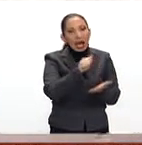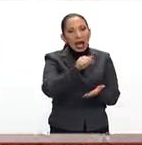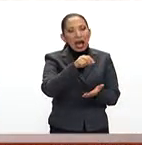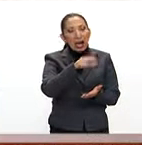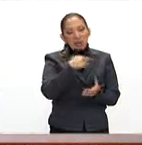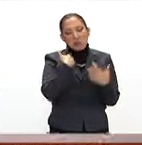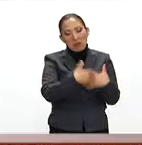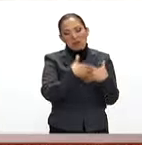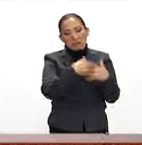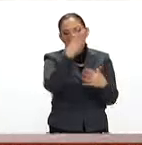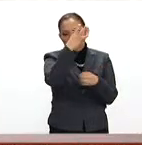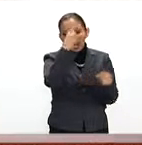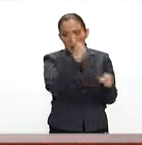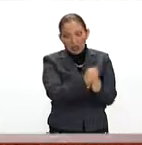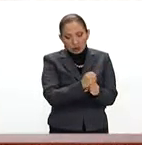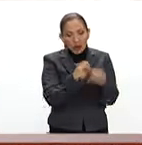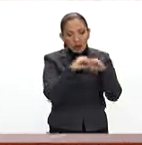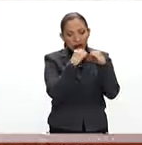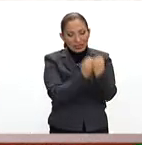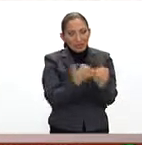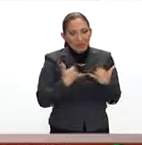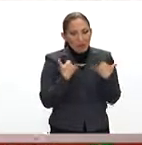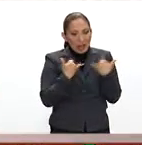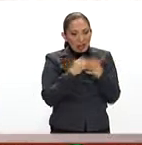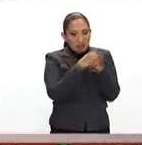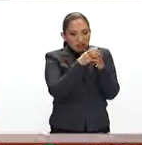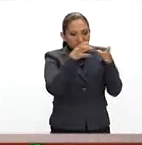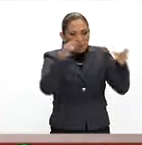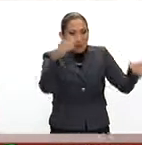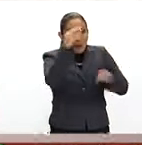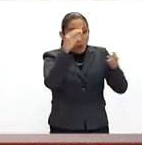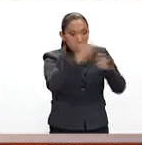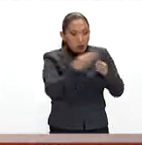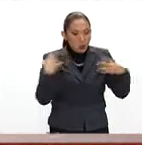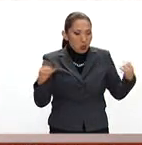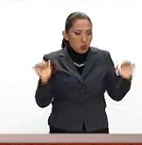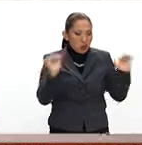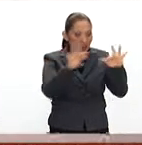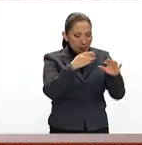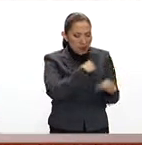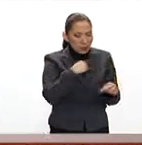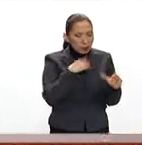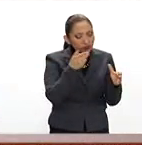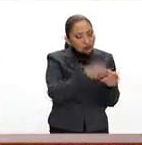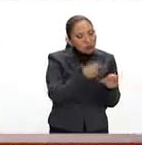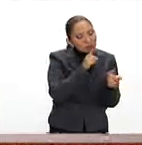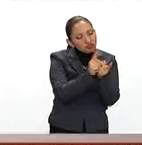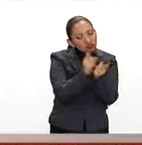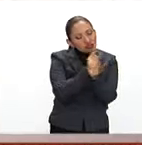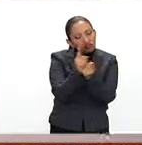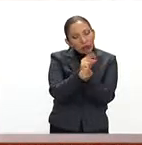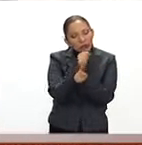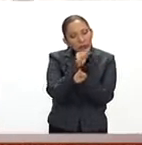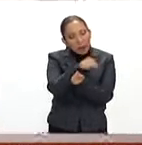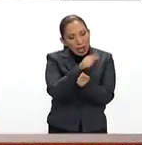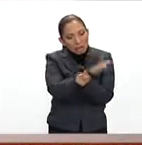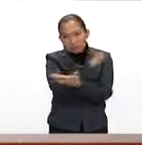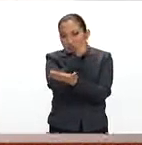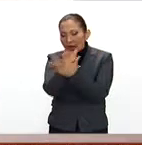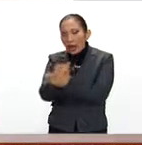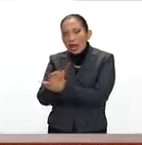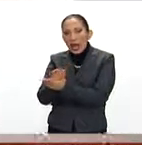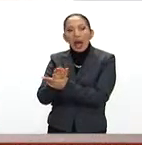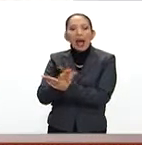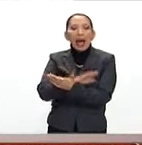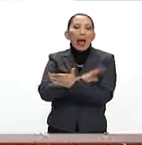Monterrey, tuve la oportunidad de irme un semestre al extranjero, a Suecia, donde ahí conocí de